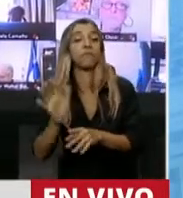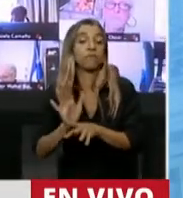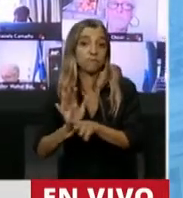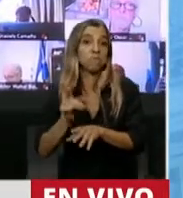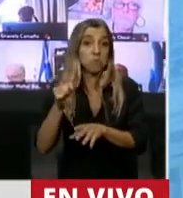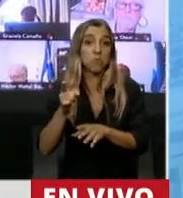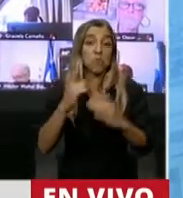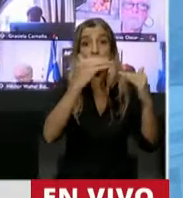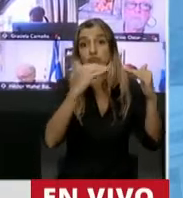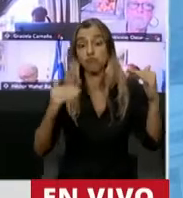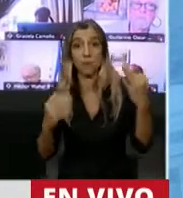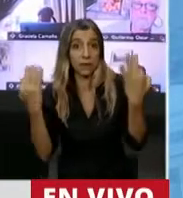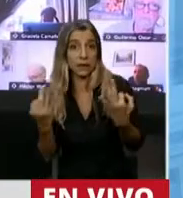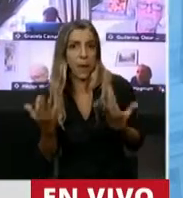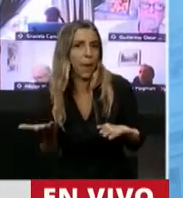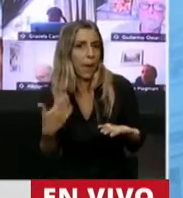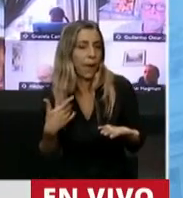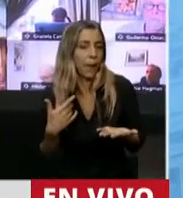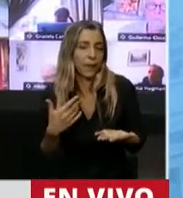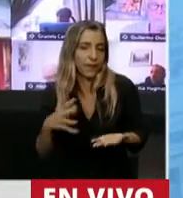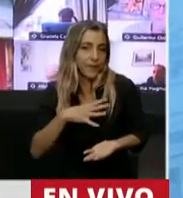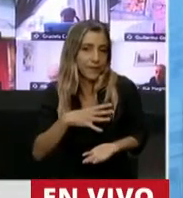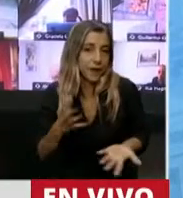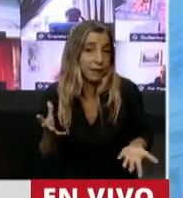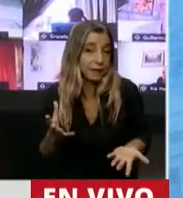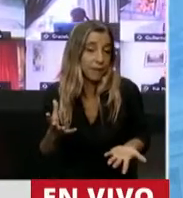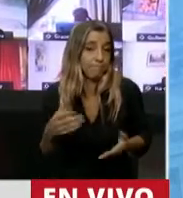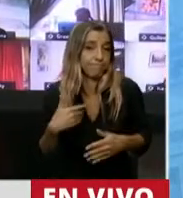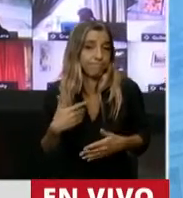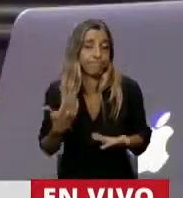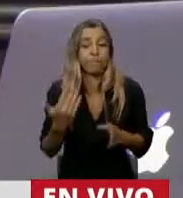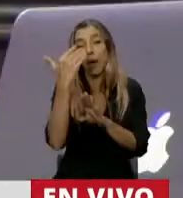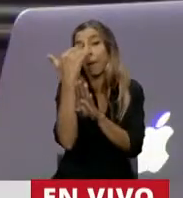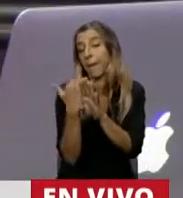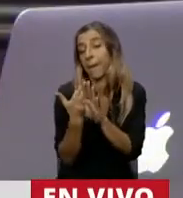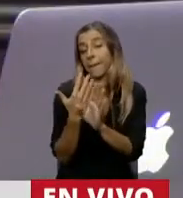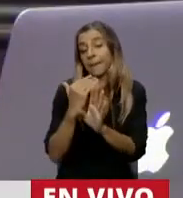correcta, pero no se llegó a seguir reduciéndolo.